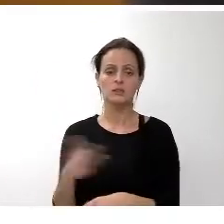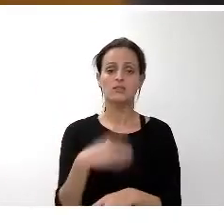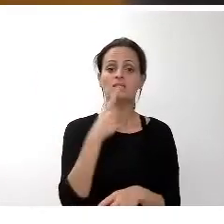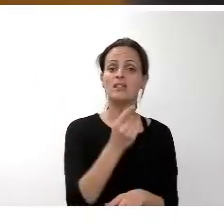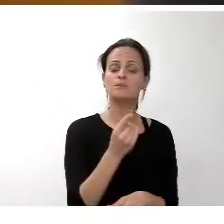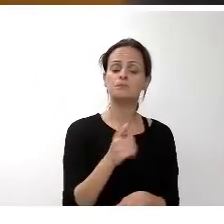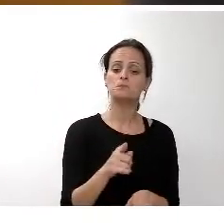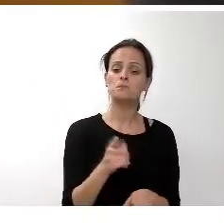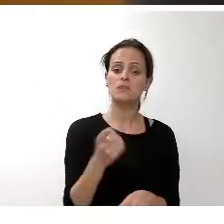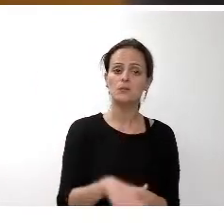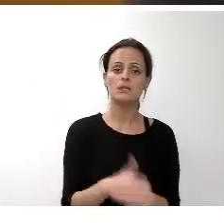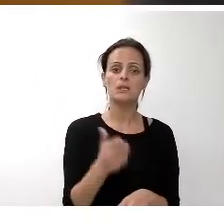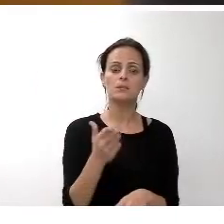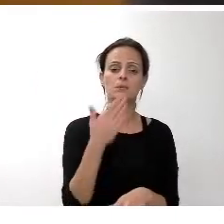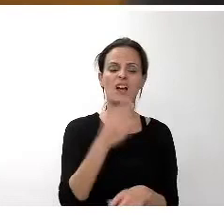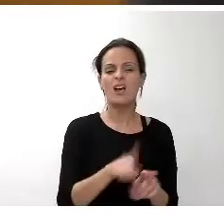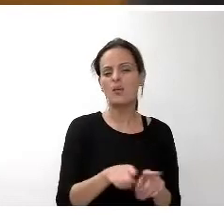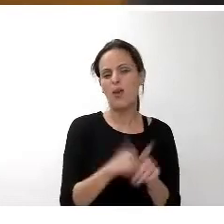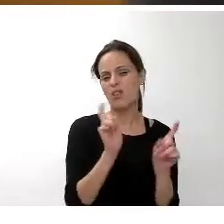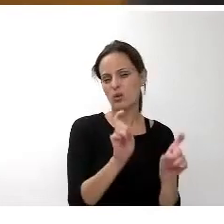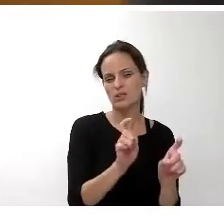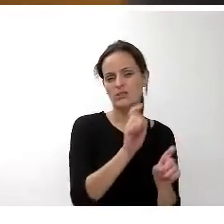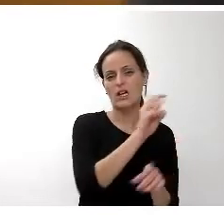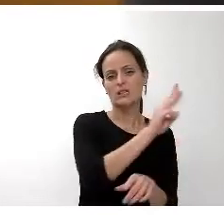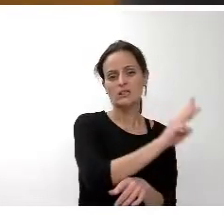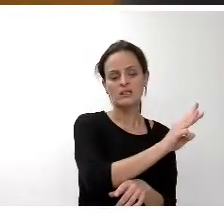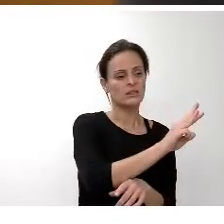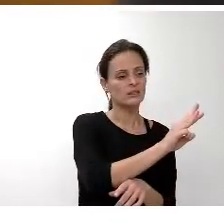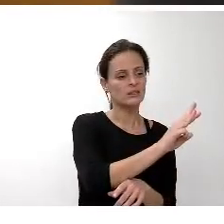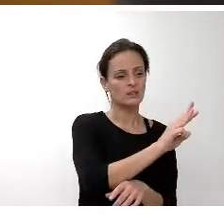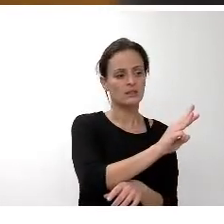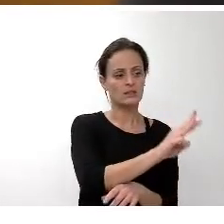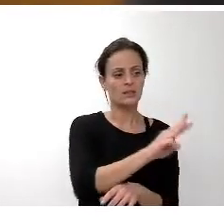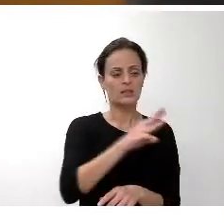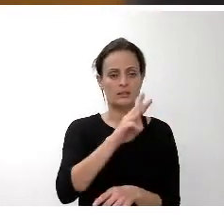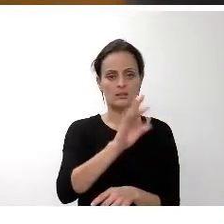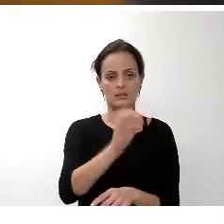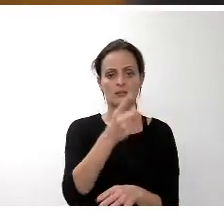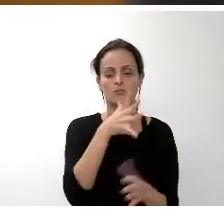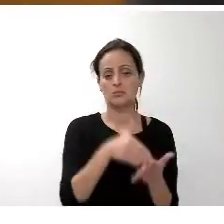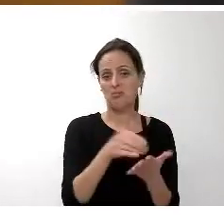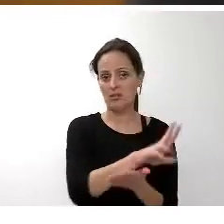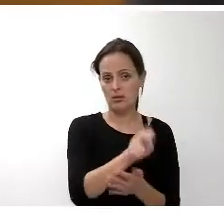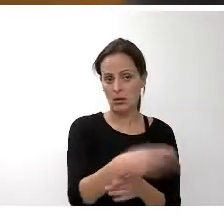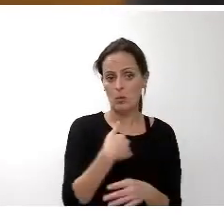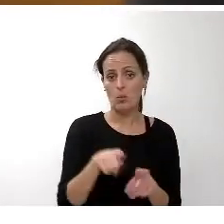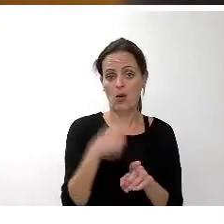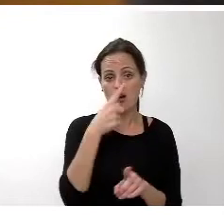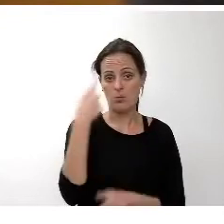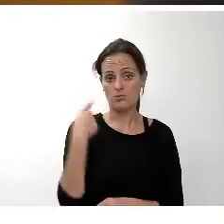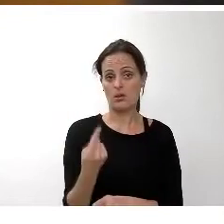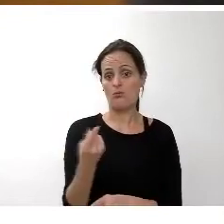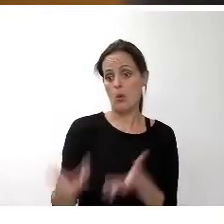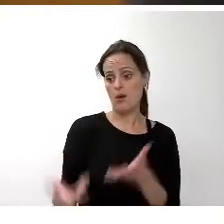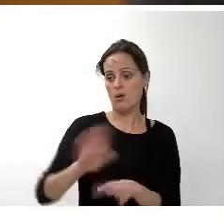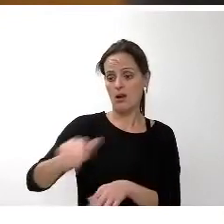educativas contarán con 3,4 millones de euros en 2016 casi el doble que en este año 1,3 millones serán para